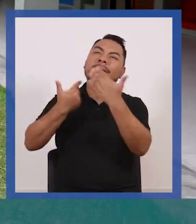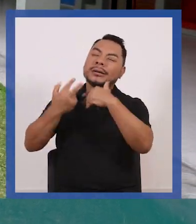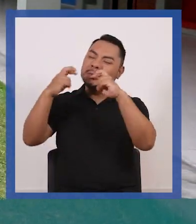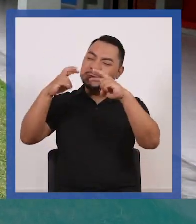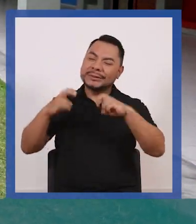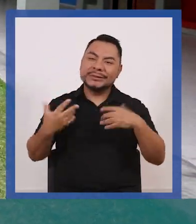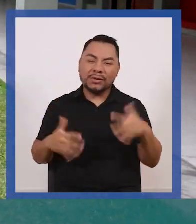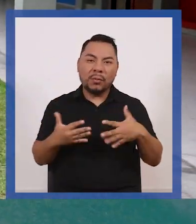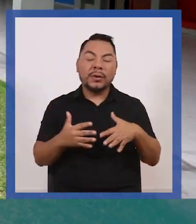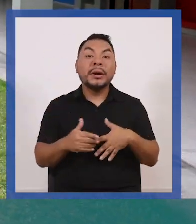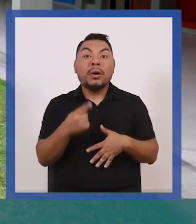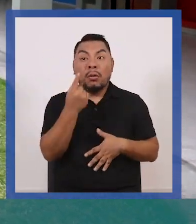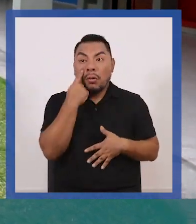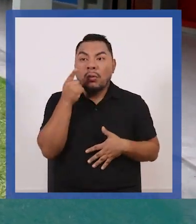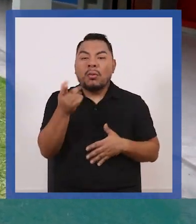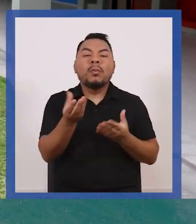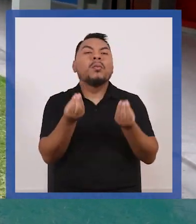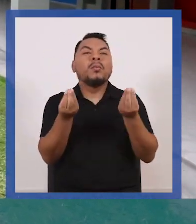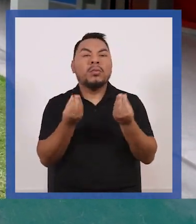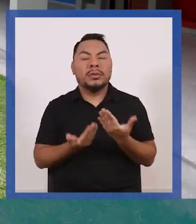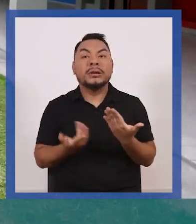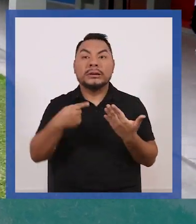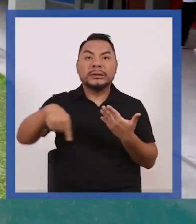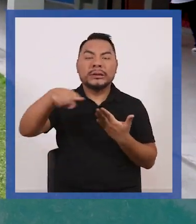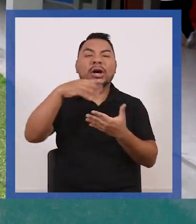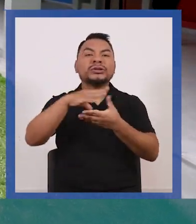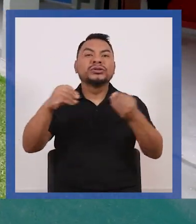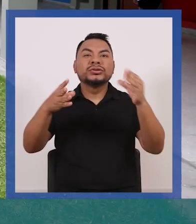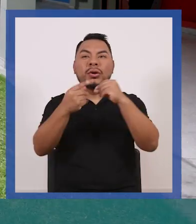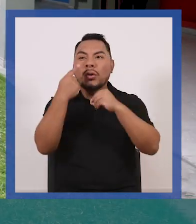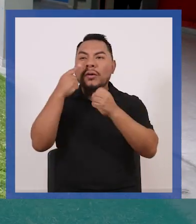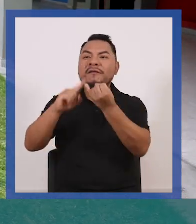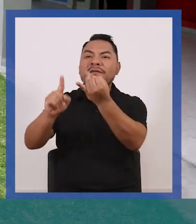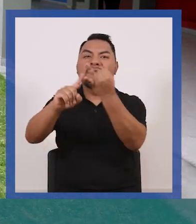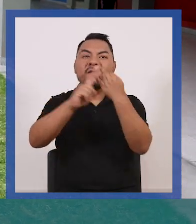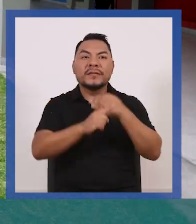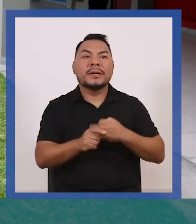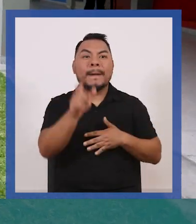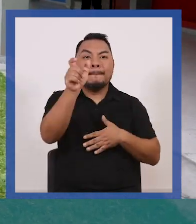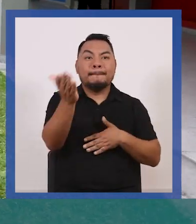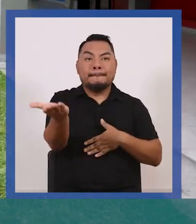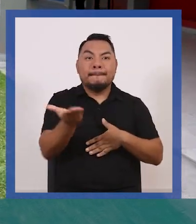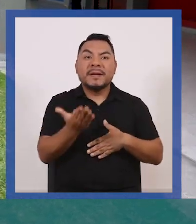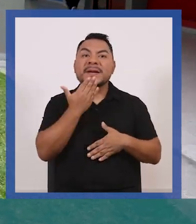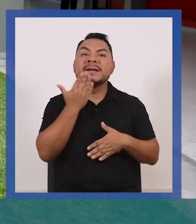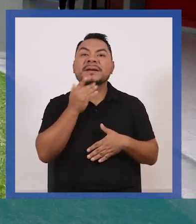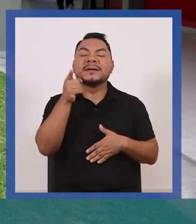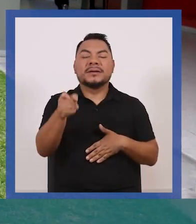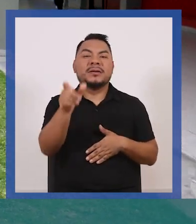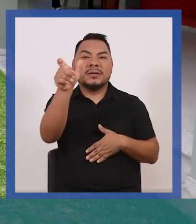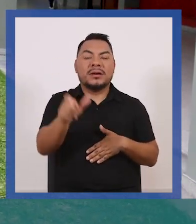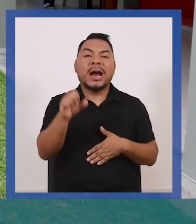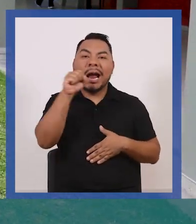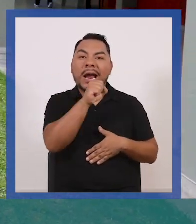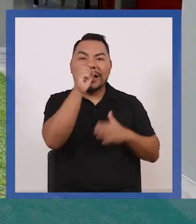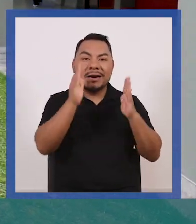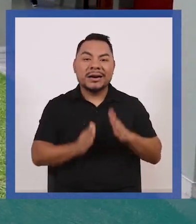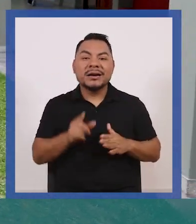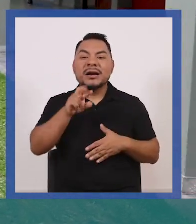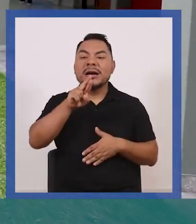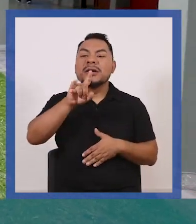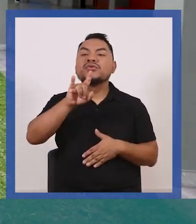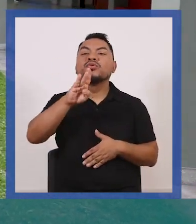en esta ocasión para conocer el voto a través de la historia. Nuestros invitados son la destacada cantante